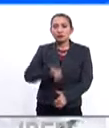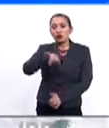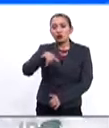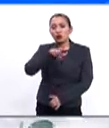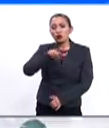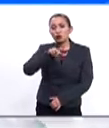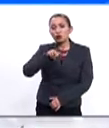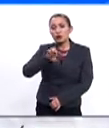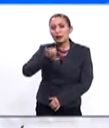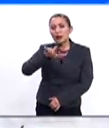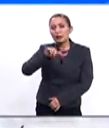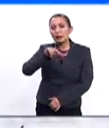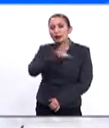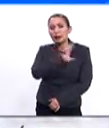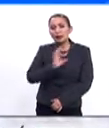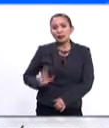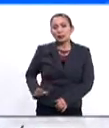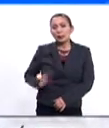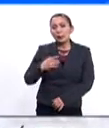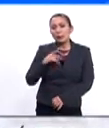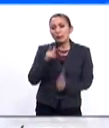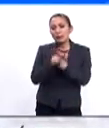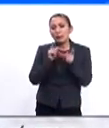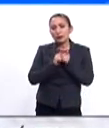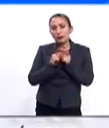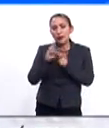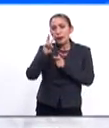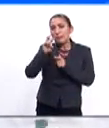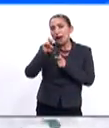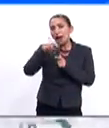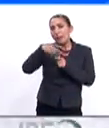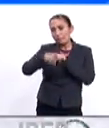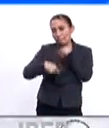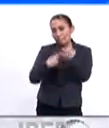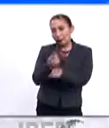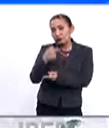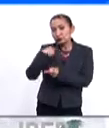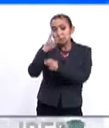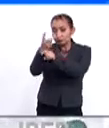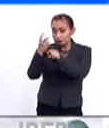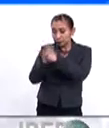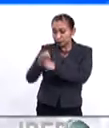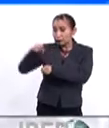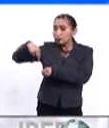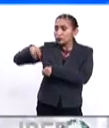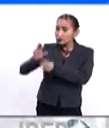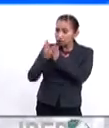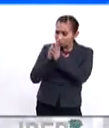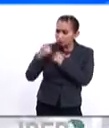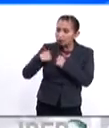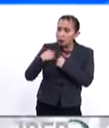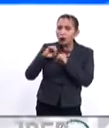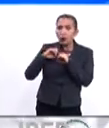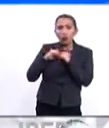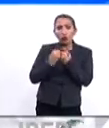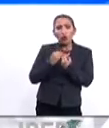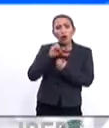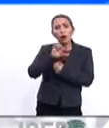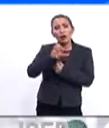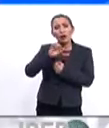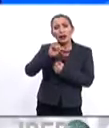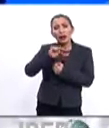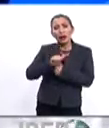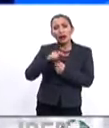José Alvarado, candidato del partido Vamos, instó a las Naciones Unidas, a la Organización de Estados